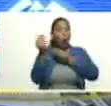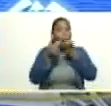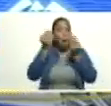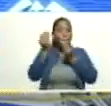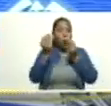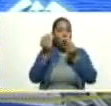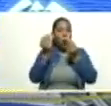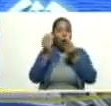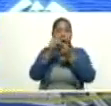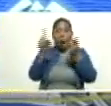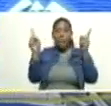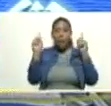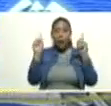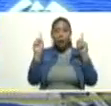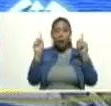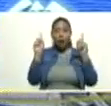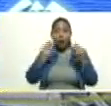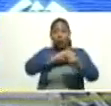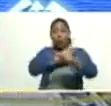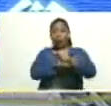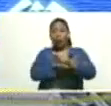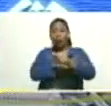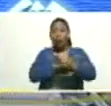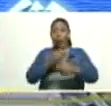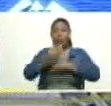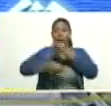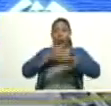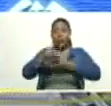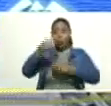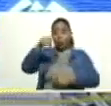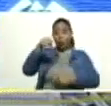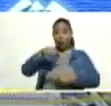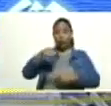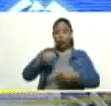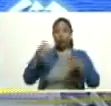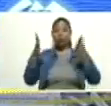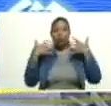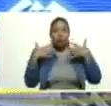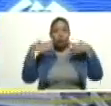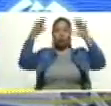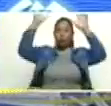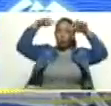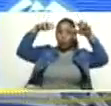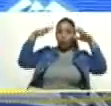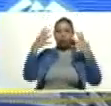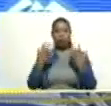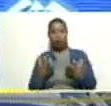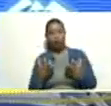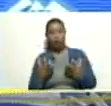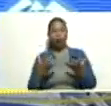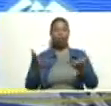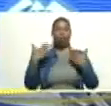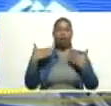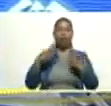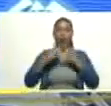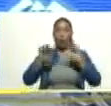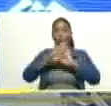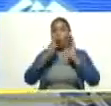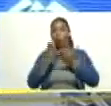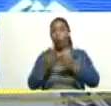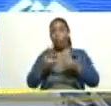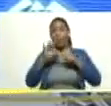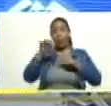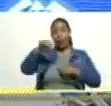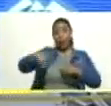extremos que se están dando en temperatura, lluvia, sequía, en todo el mundo, en especial en